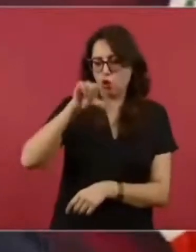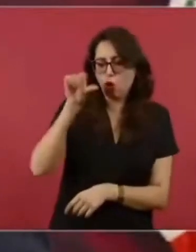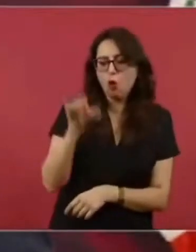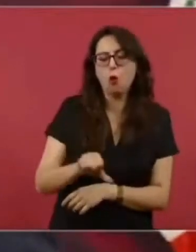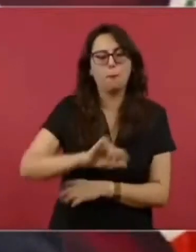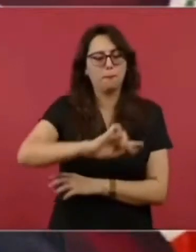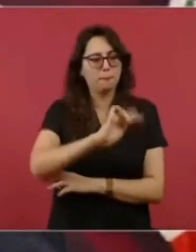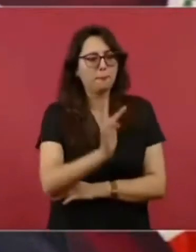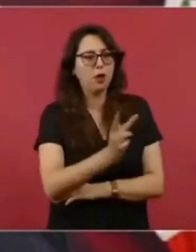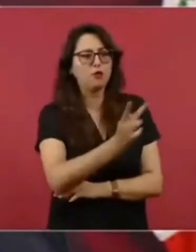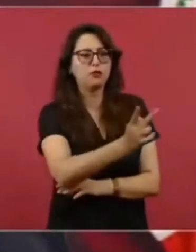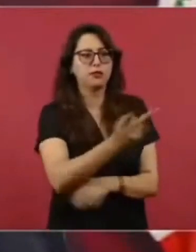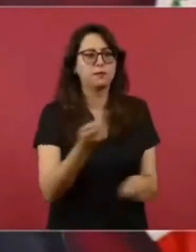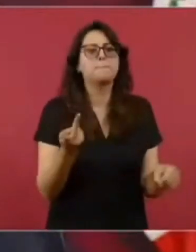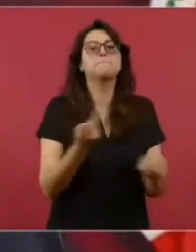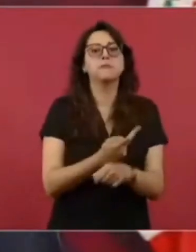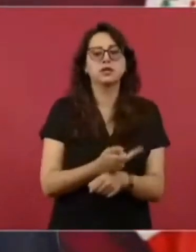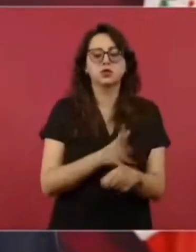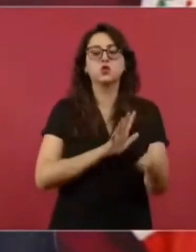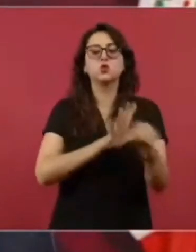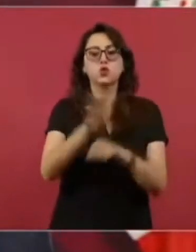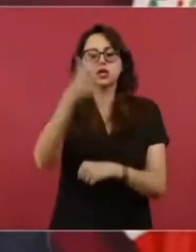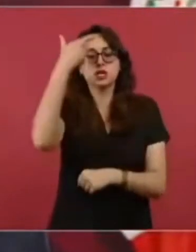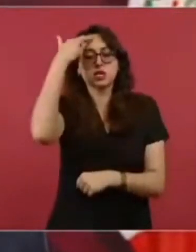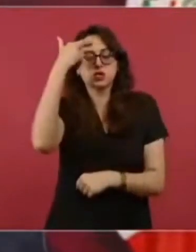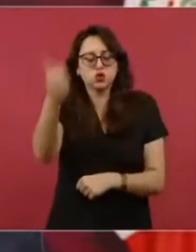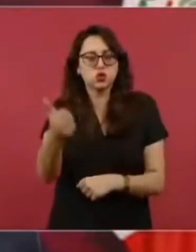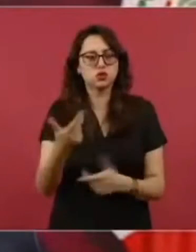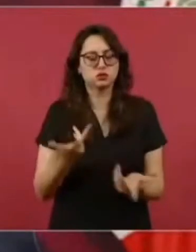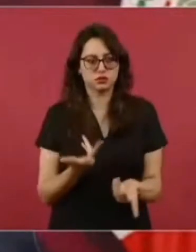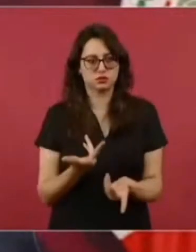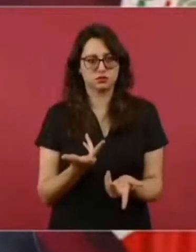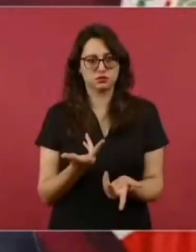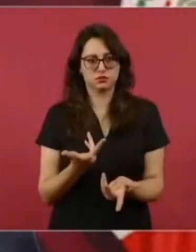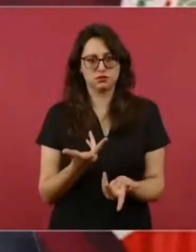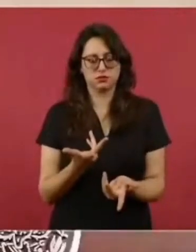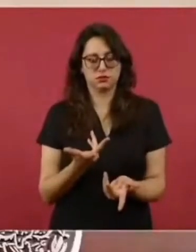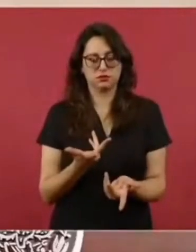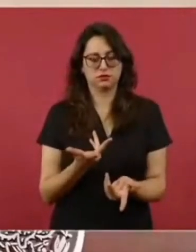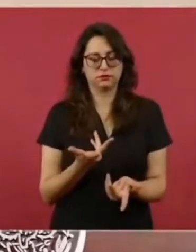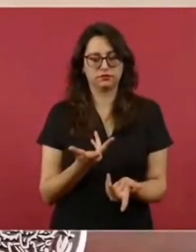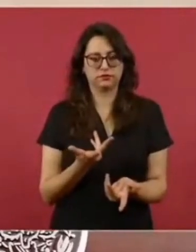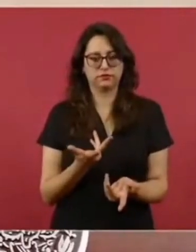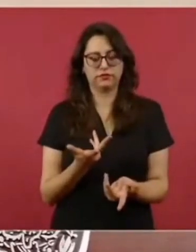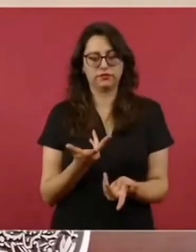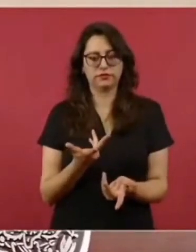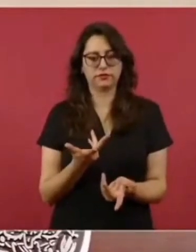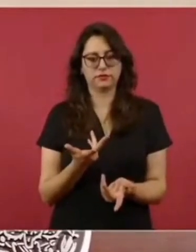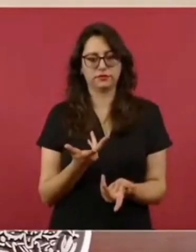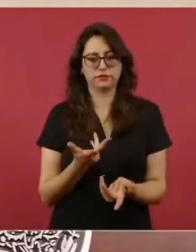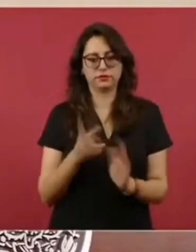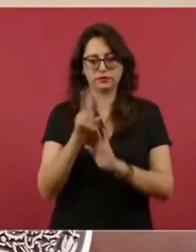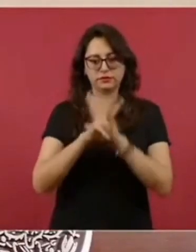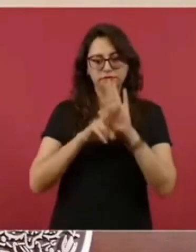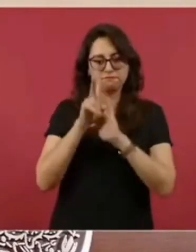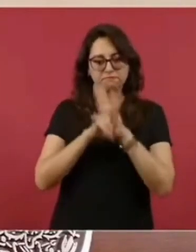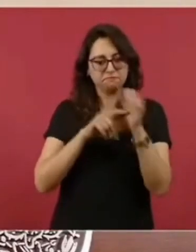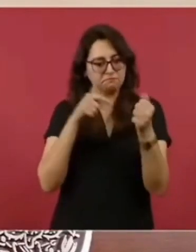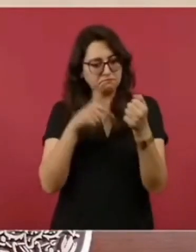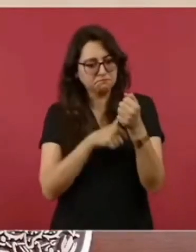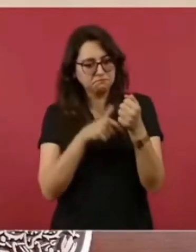y por qué se guardó el video.